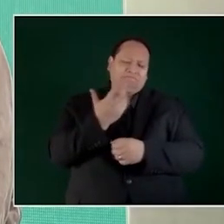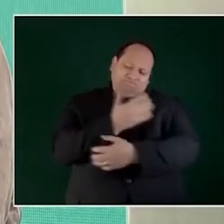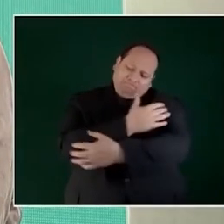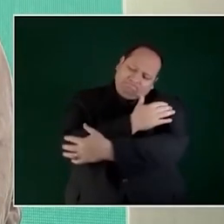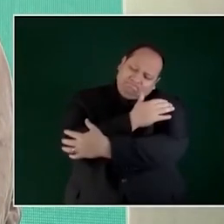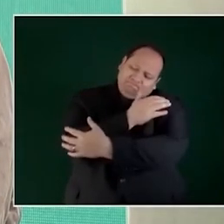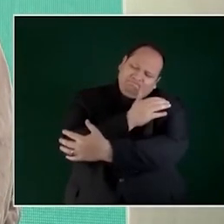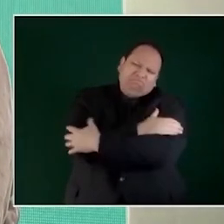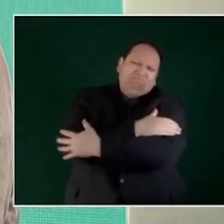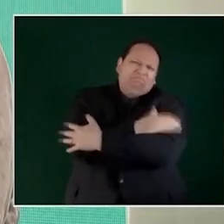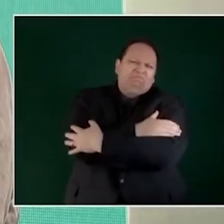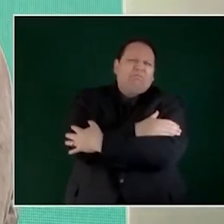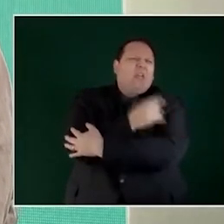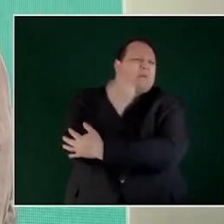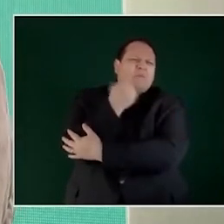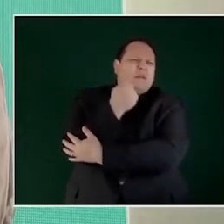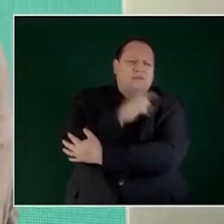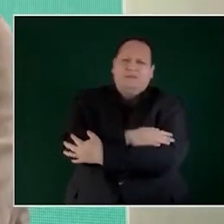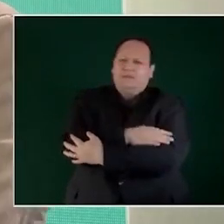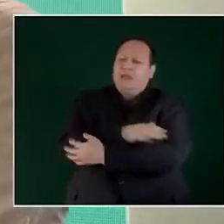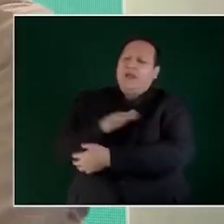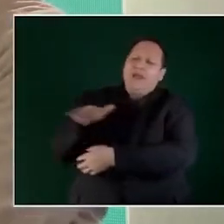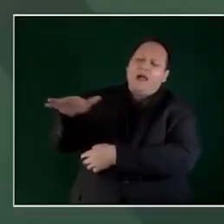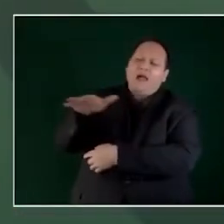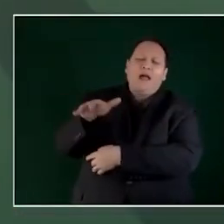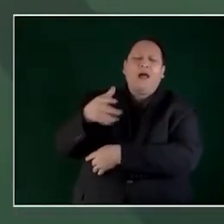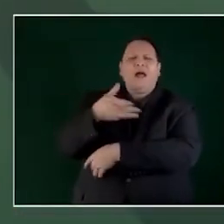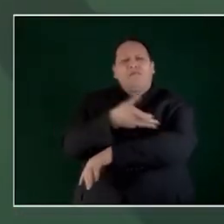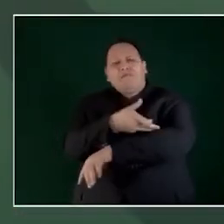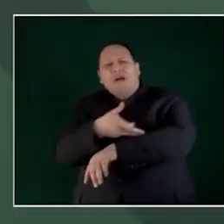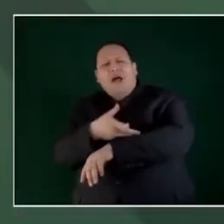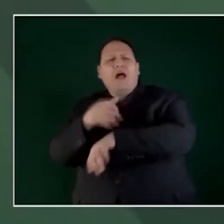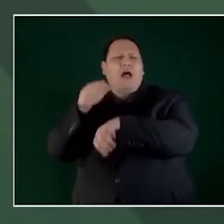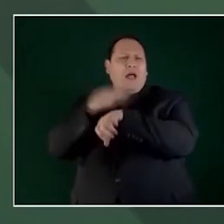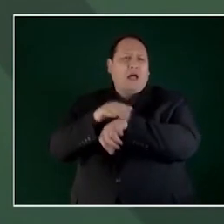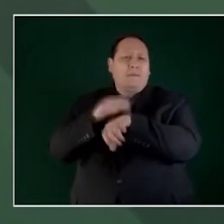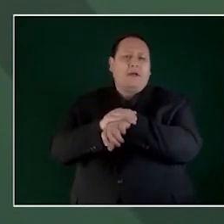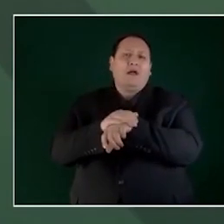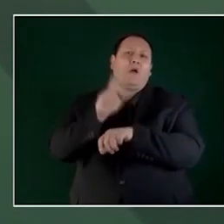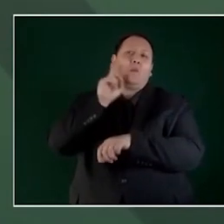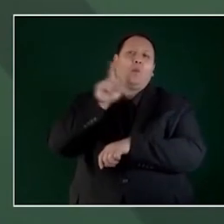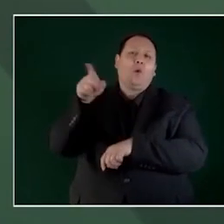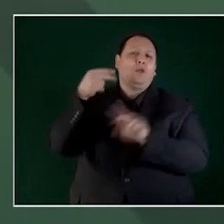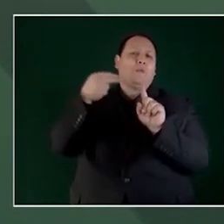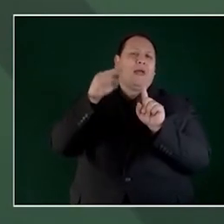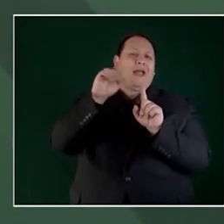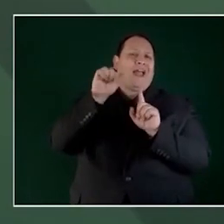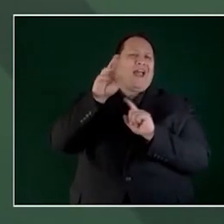los familiares, a los amigos de Carmen Salinas.